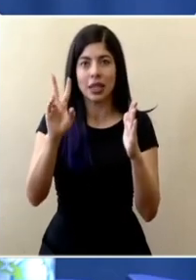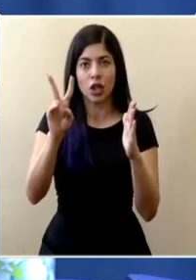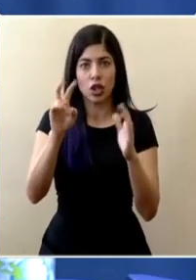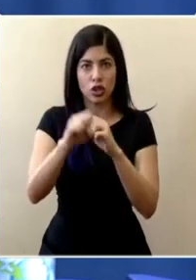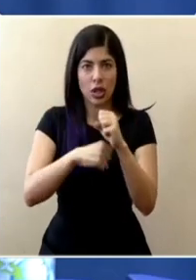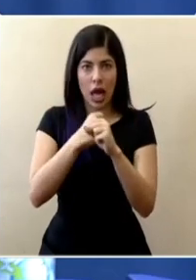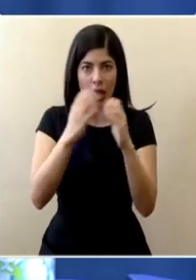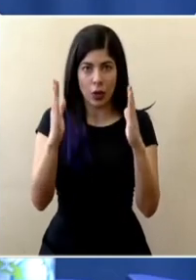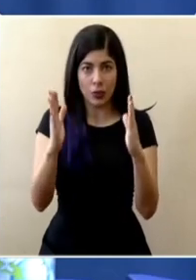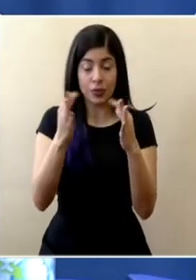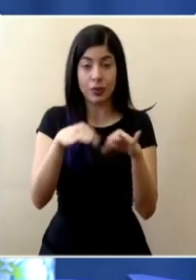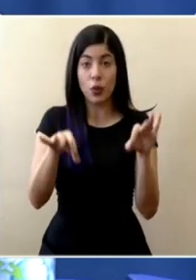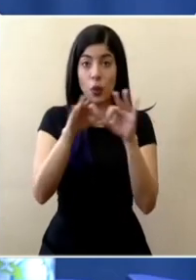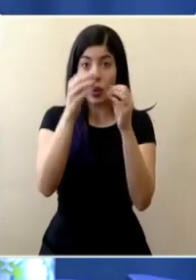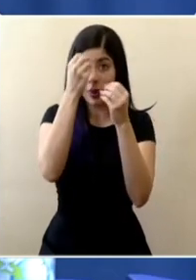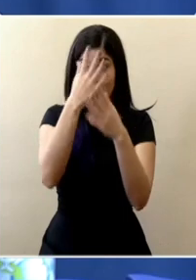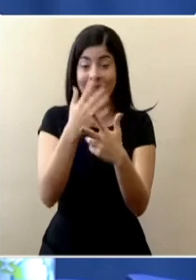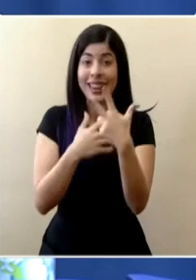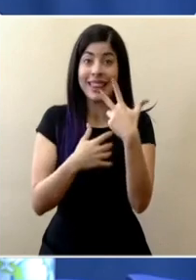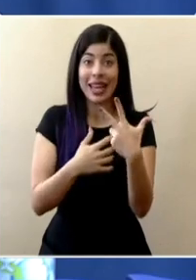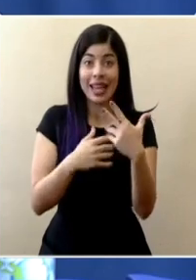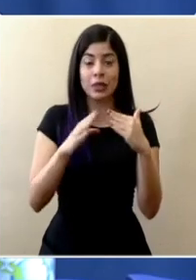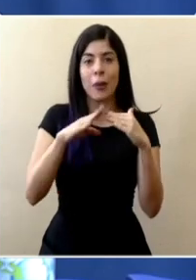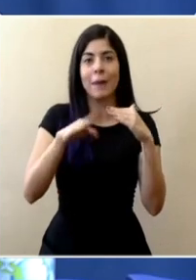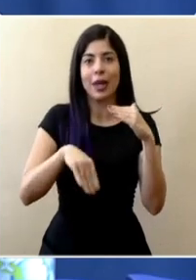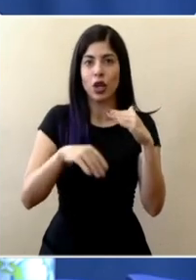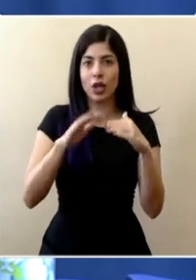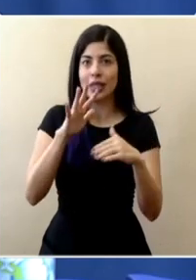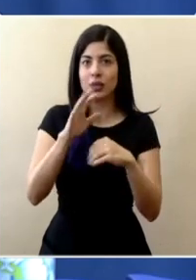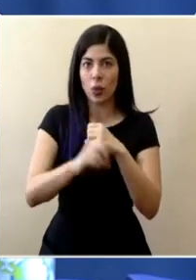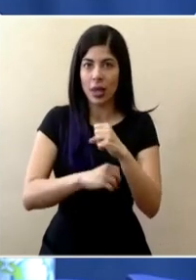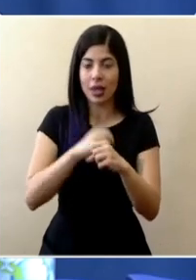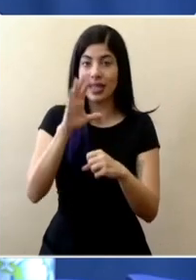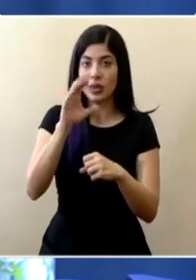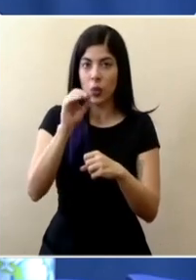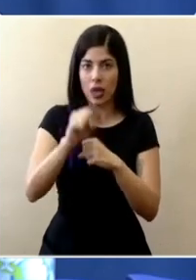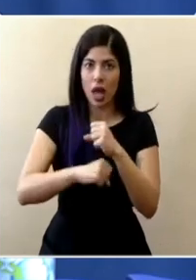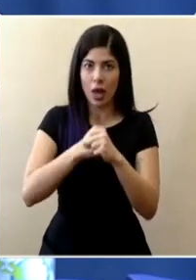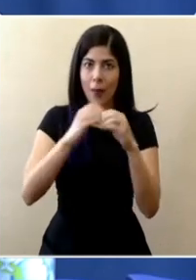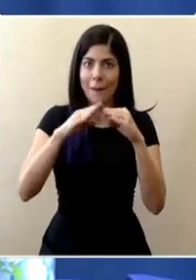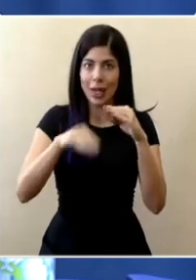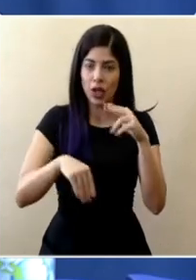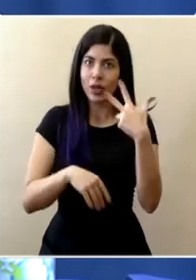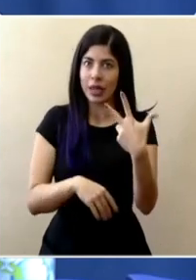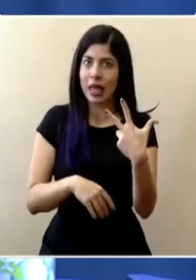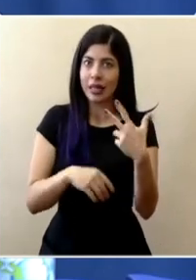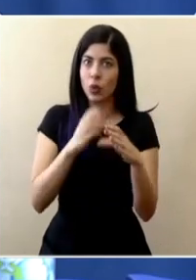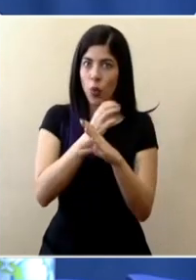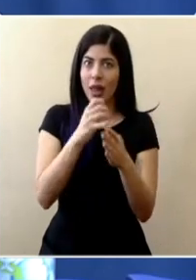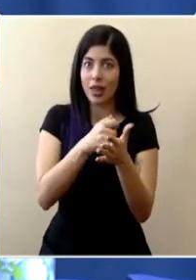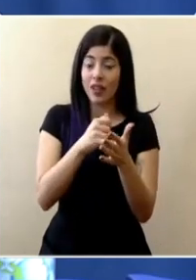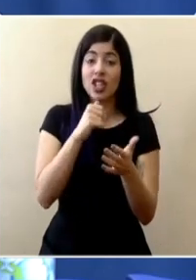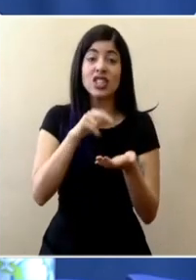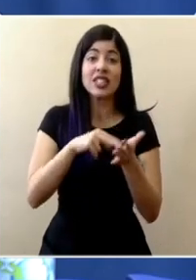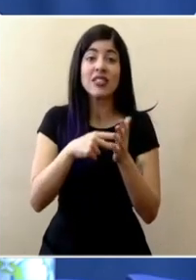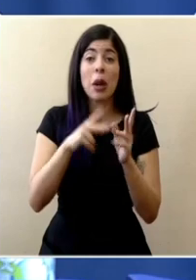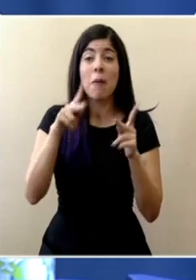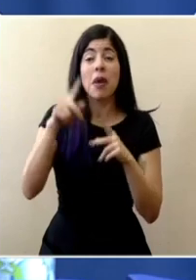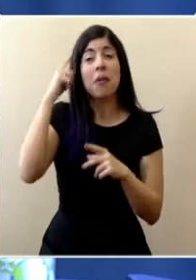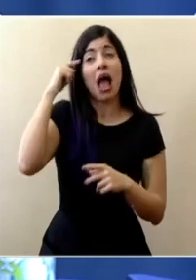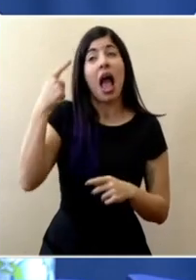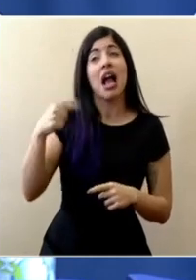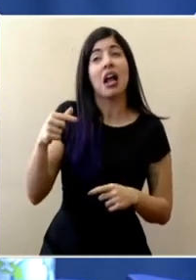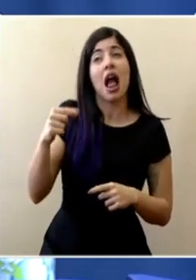importante indicar que tres de ellas son menores de 50 años y es lo que hablamos anteriormente todas las personas que van a enfermar